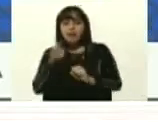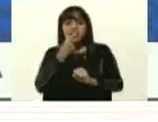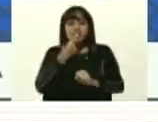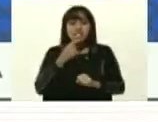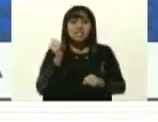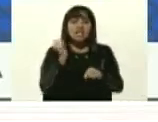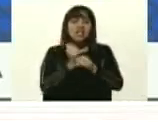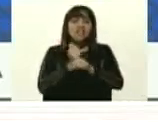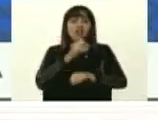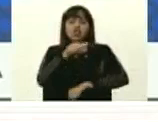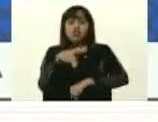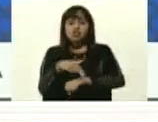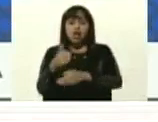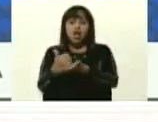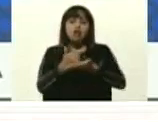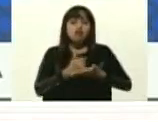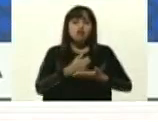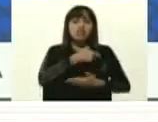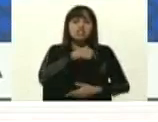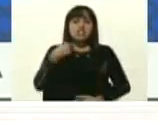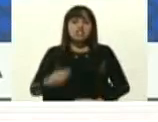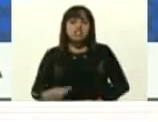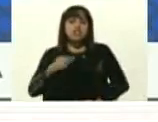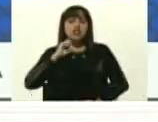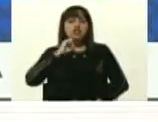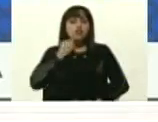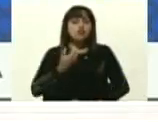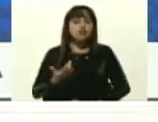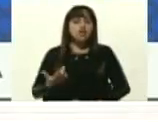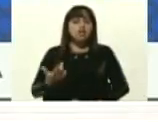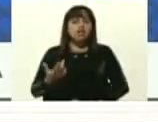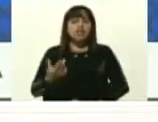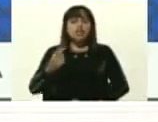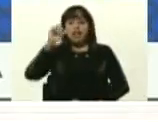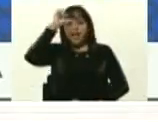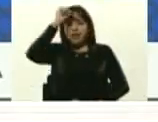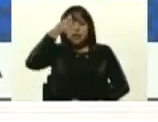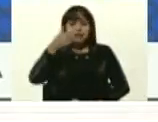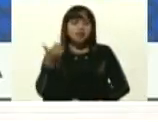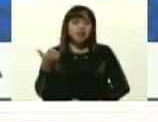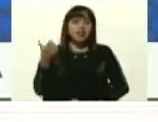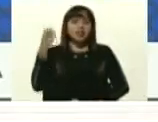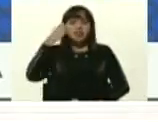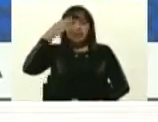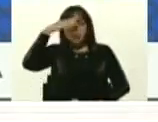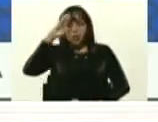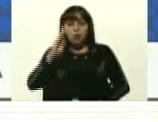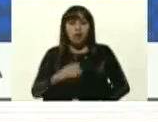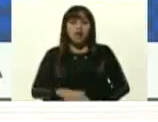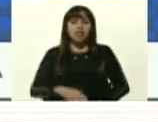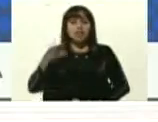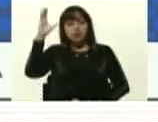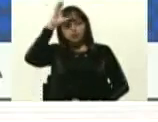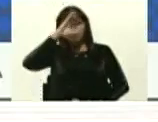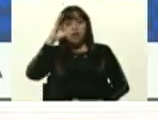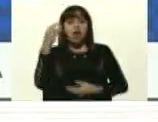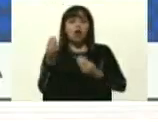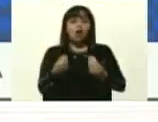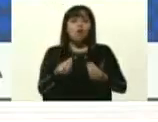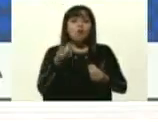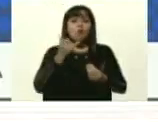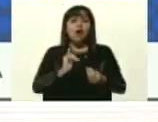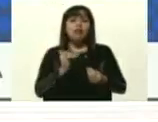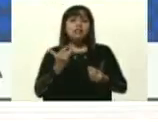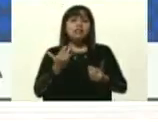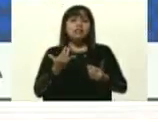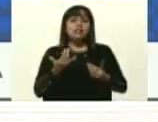Con la ayuda de China, de Rusia, de Turquía, de la India, de Cuba. De cómo hemos hecho para parir